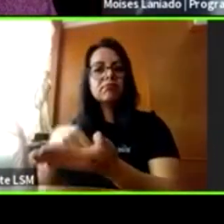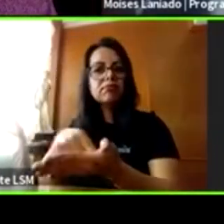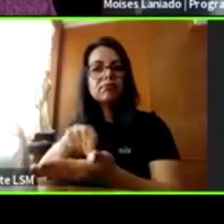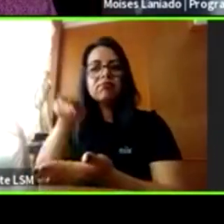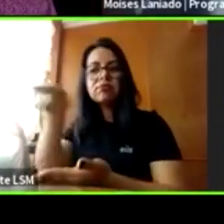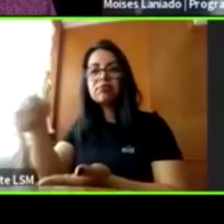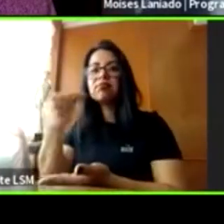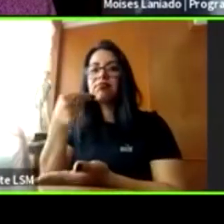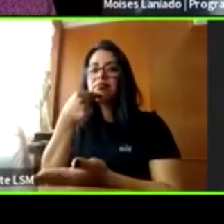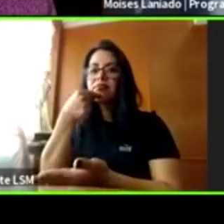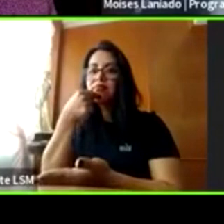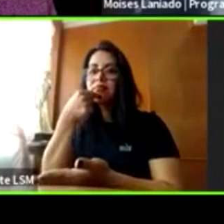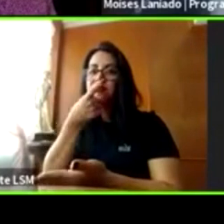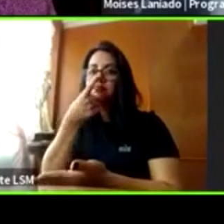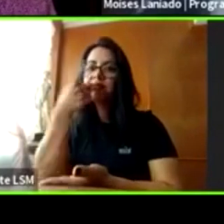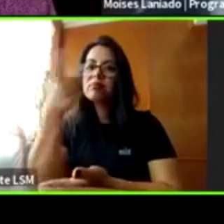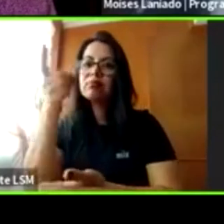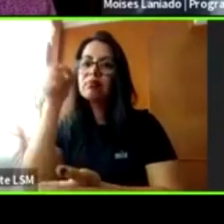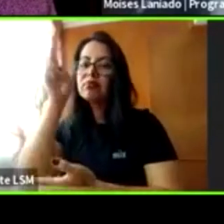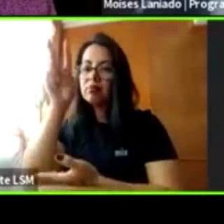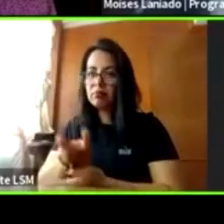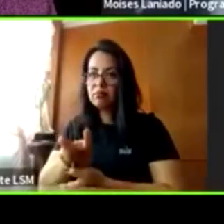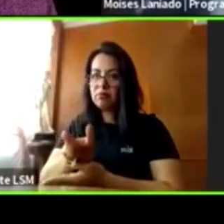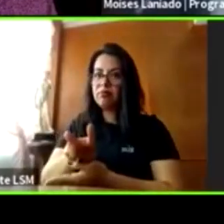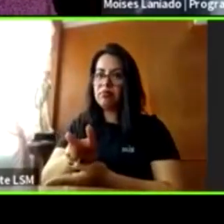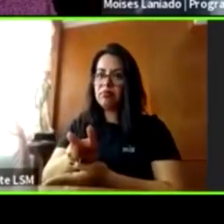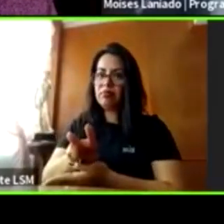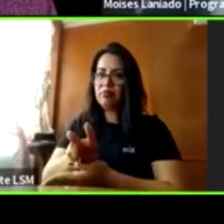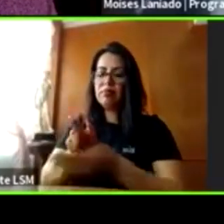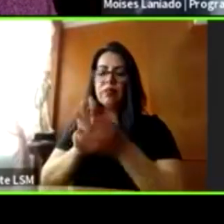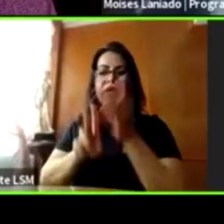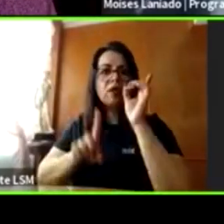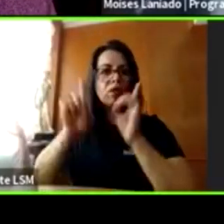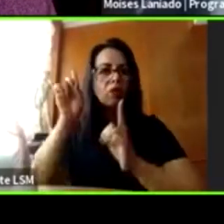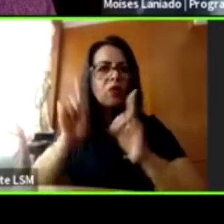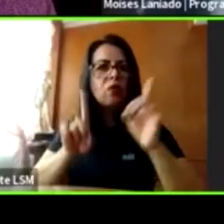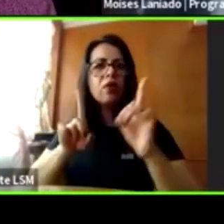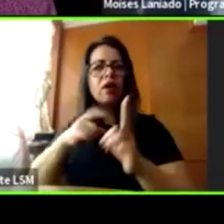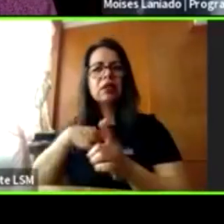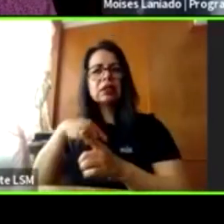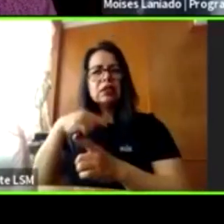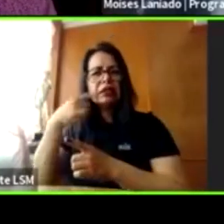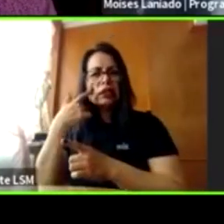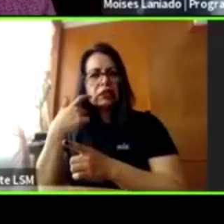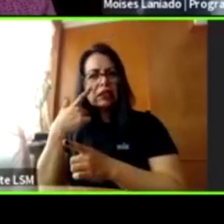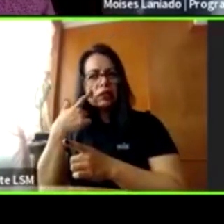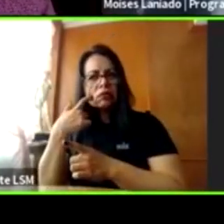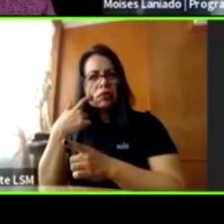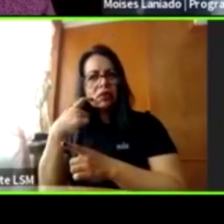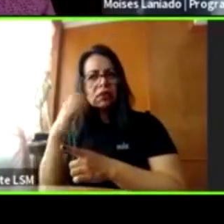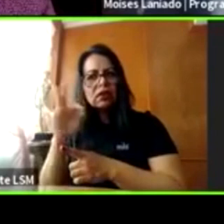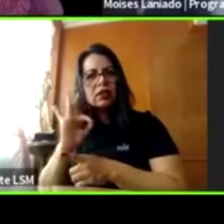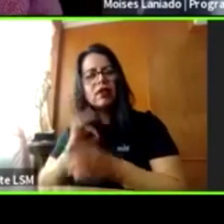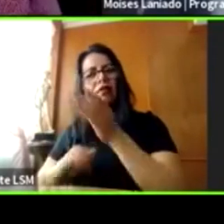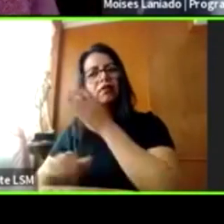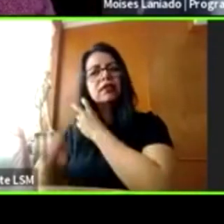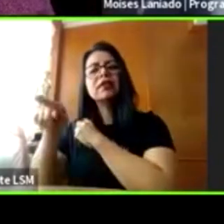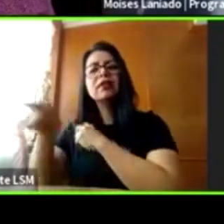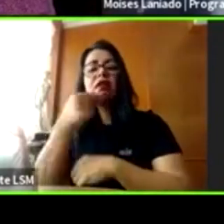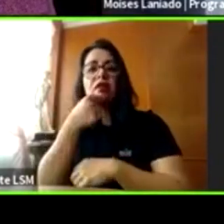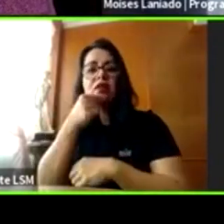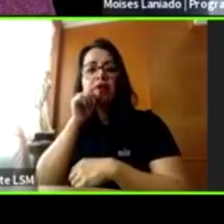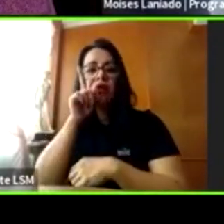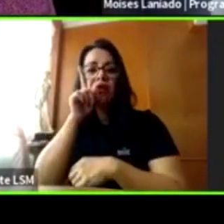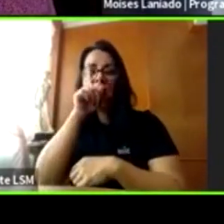La duda, la simple incertidumbre, la sospecha de que puede estarnos mintiendo, nos echa para atrás todo el